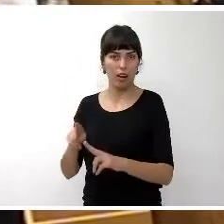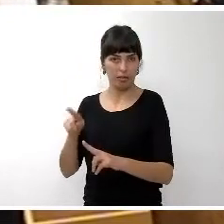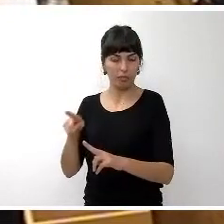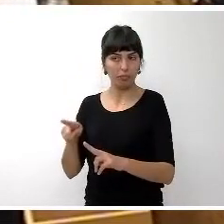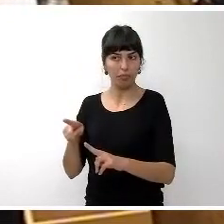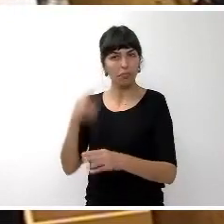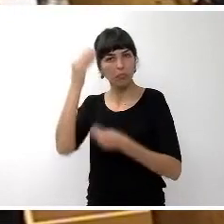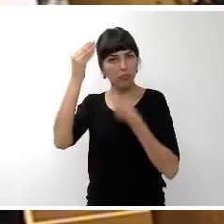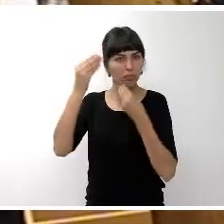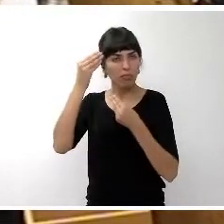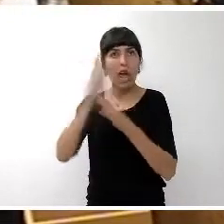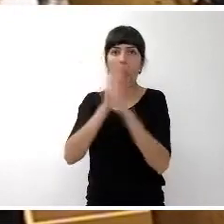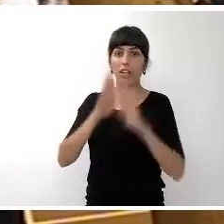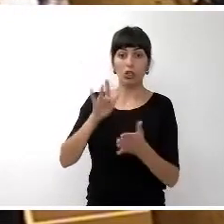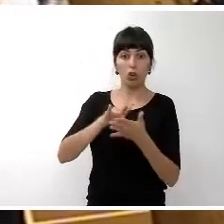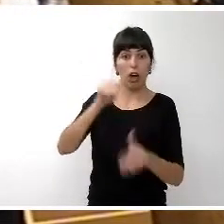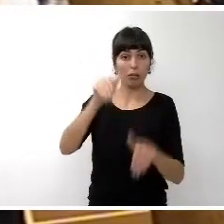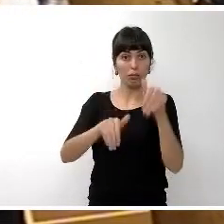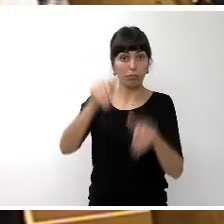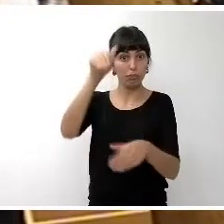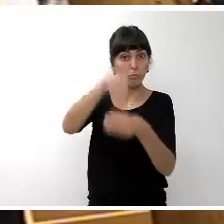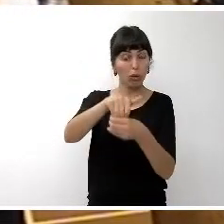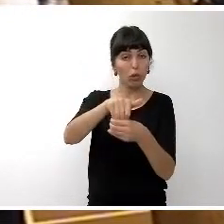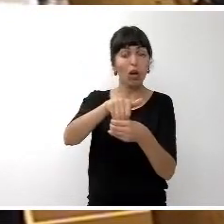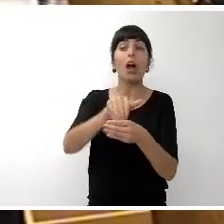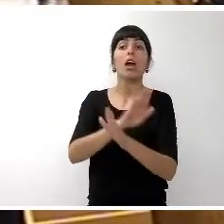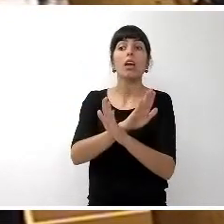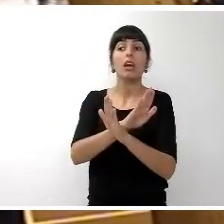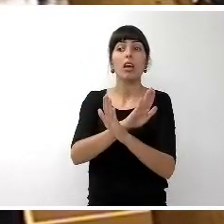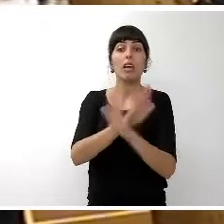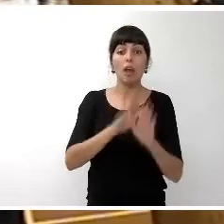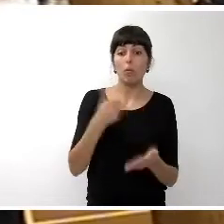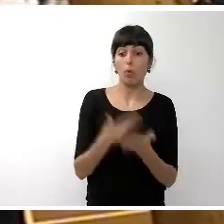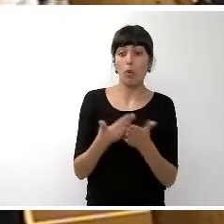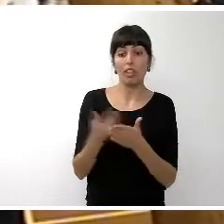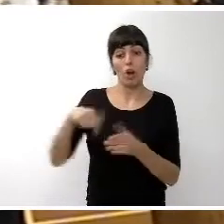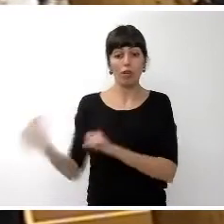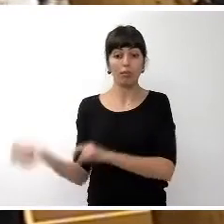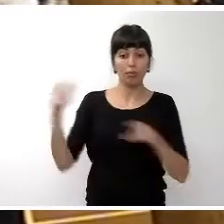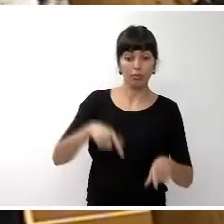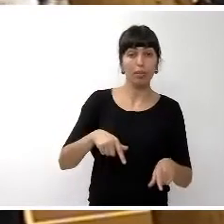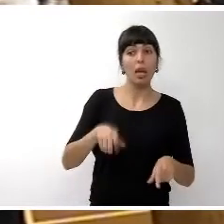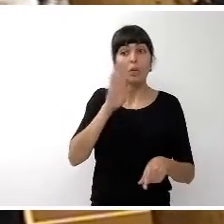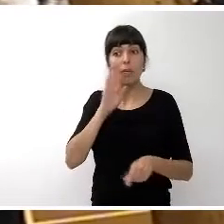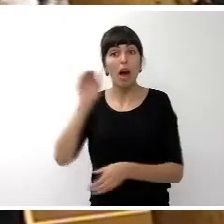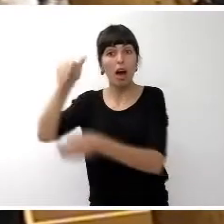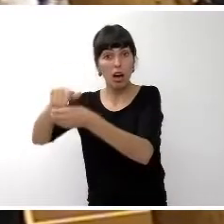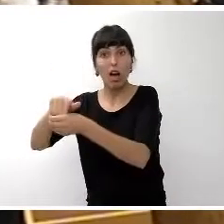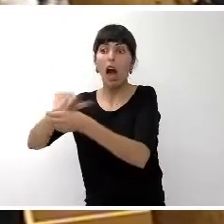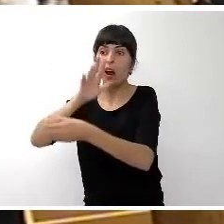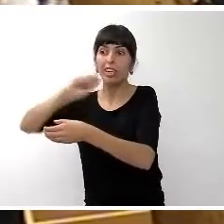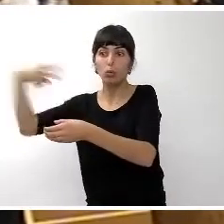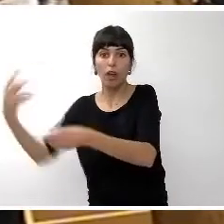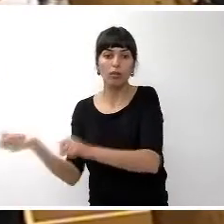Finalmente, hubo una votación y las propuestas que hoy traemos aquí son las resultantes de aquella votación.